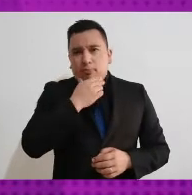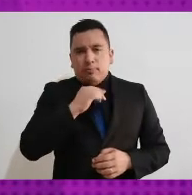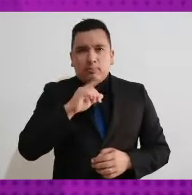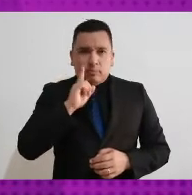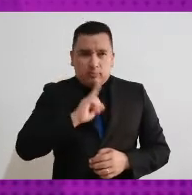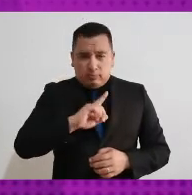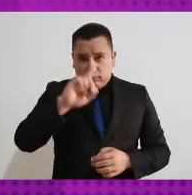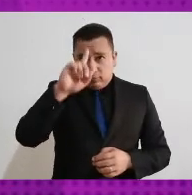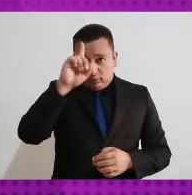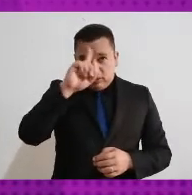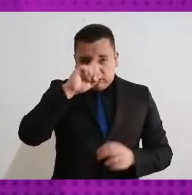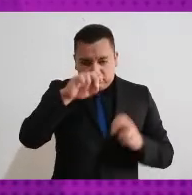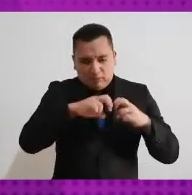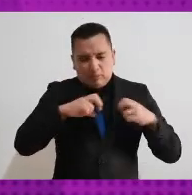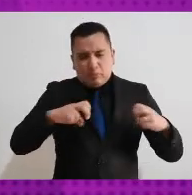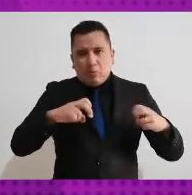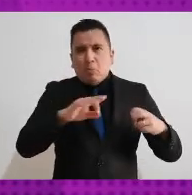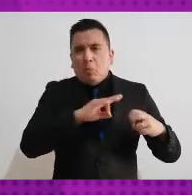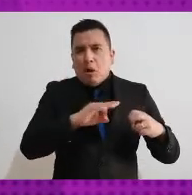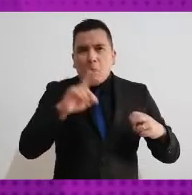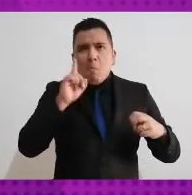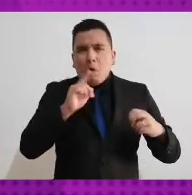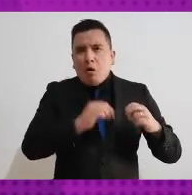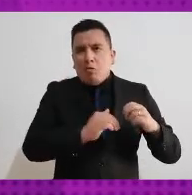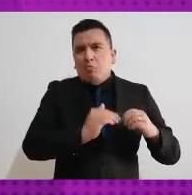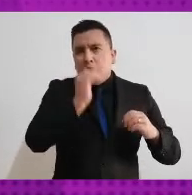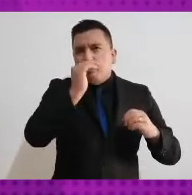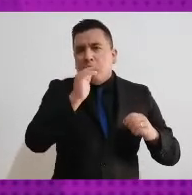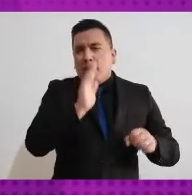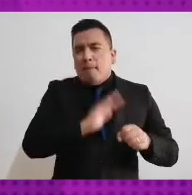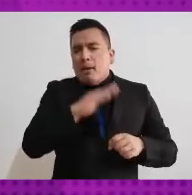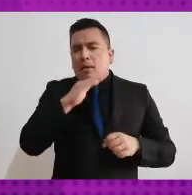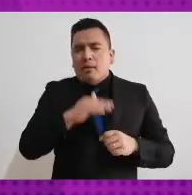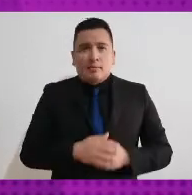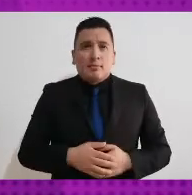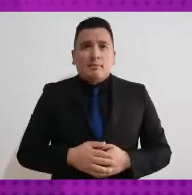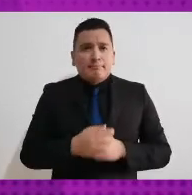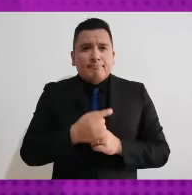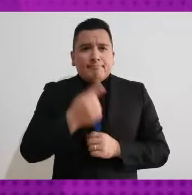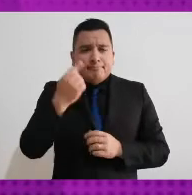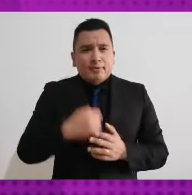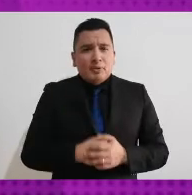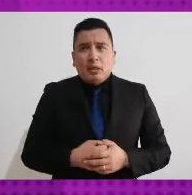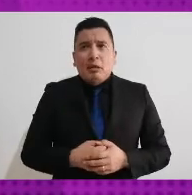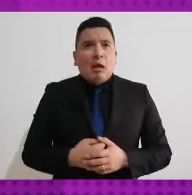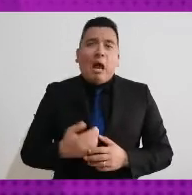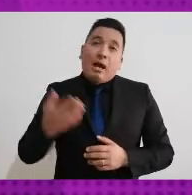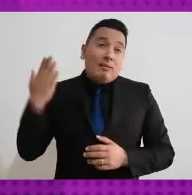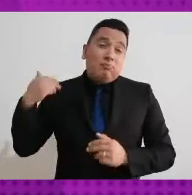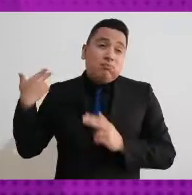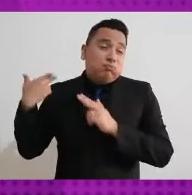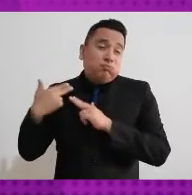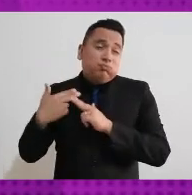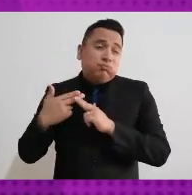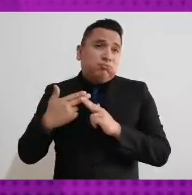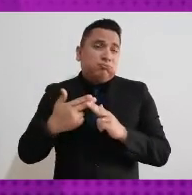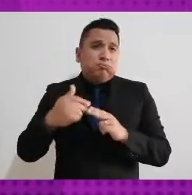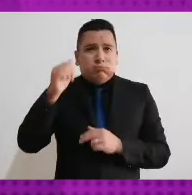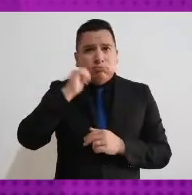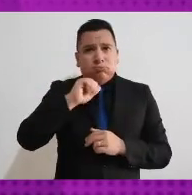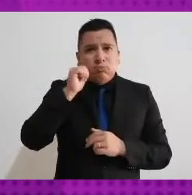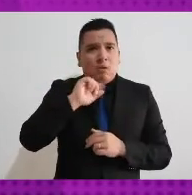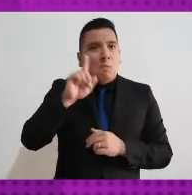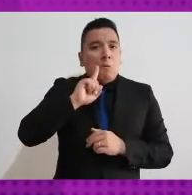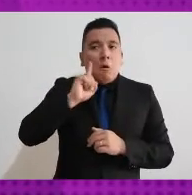General con más mujeres que hombres. Y eso es porque las mujeres han sido el grupo históricamente discriminado.